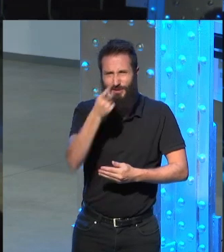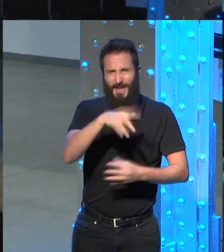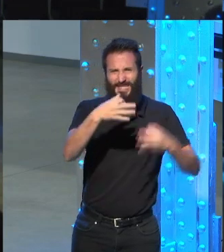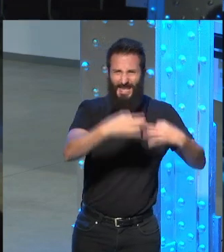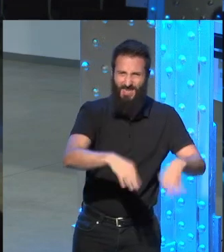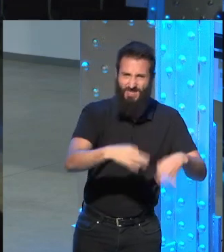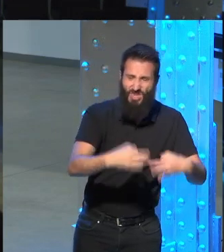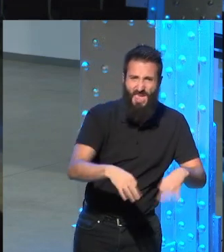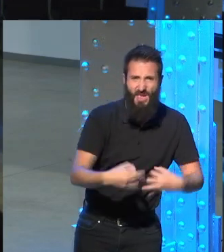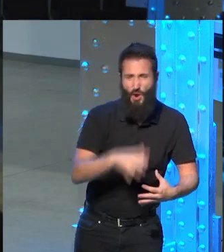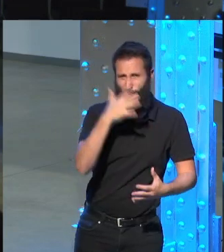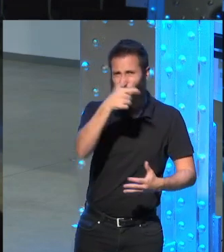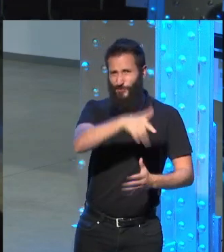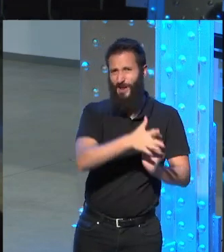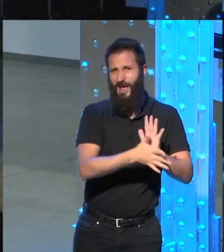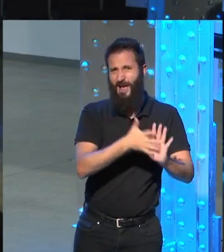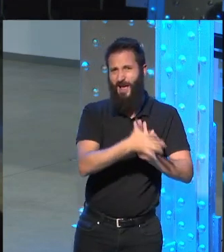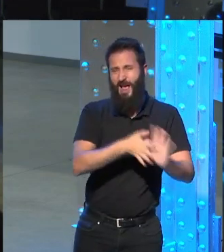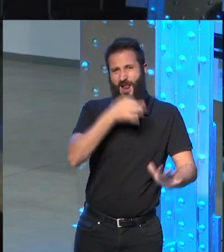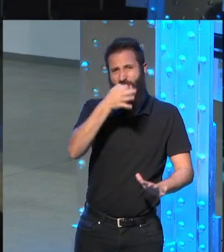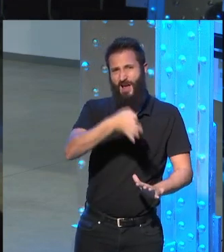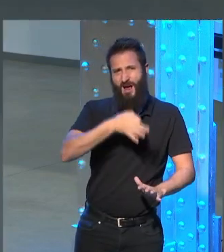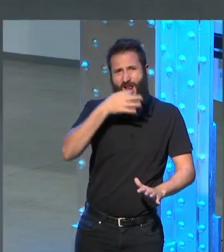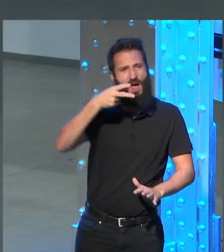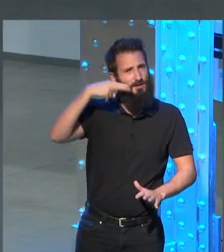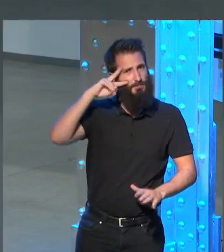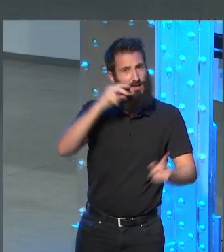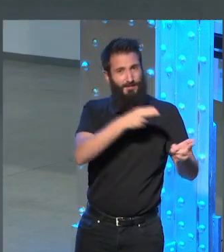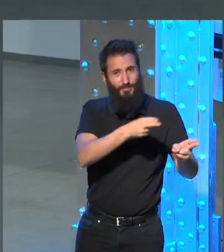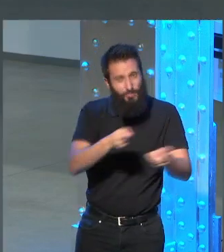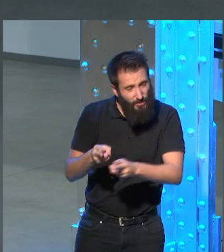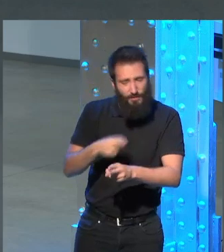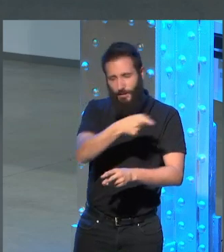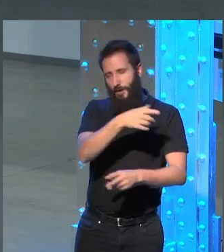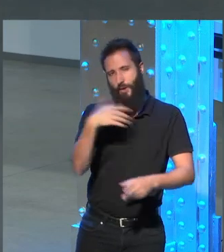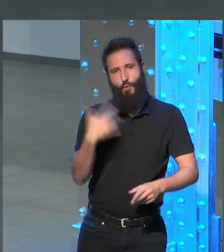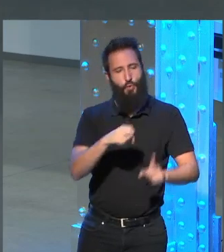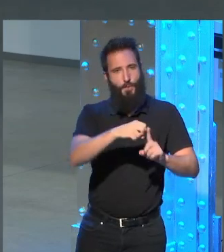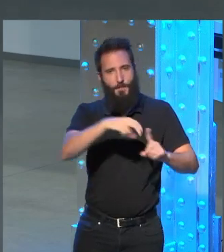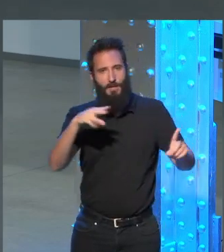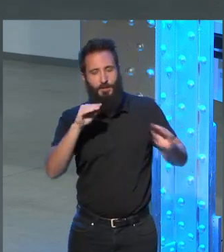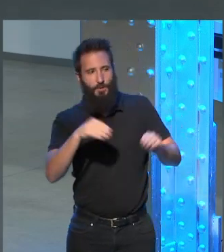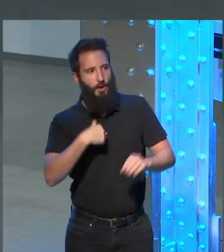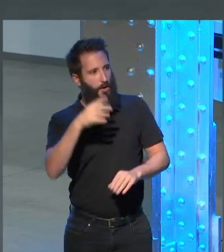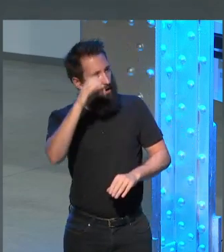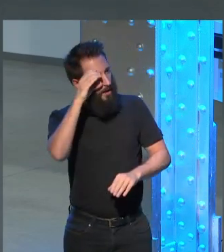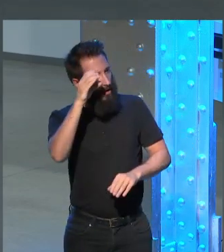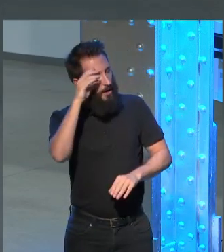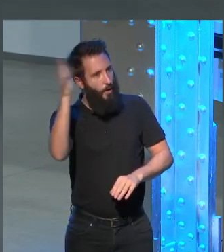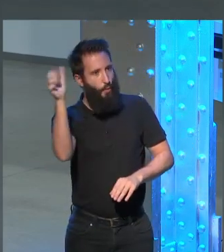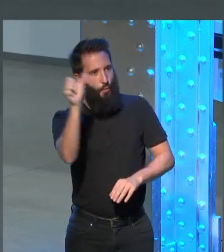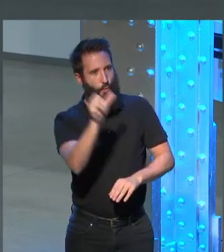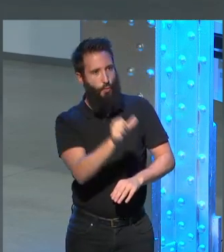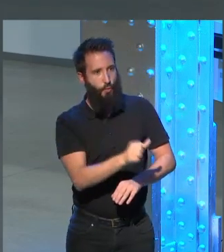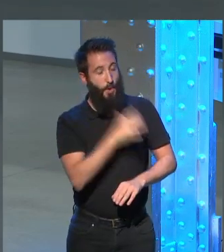sencillez que hablaba de esa experiencia con una perspectiva que uno se quedaba realmente maravillado sobre todo al ver su